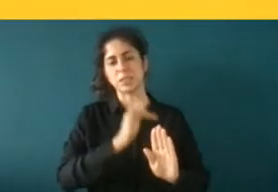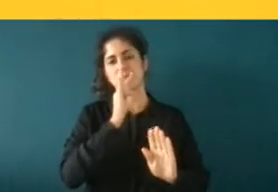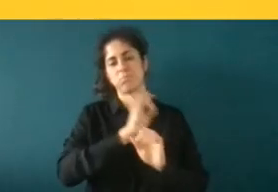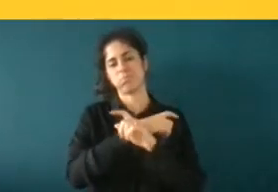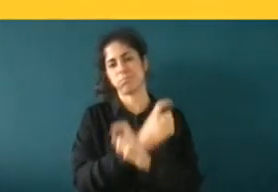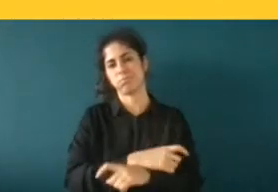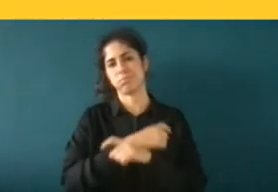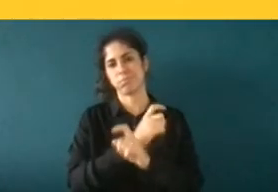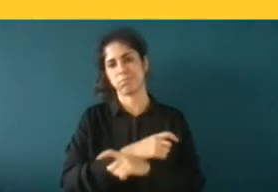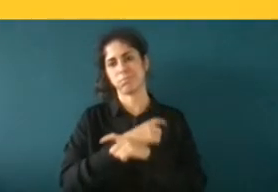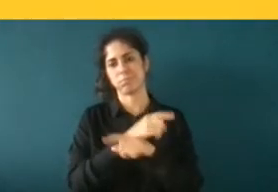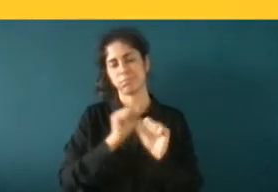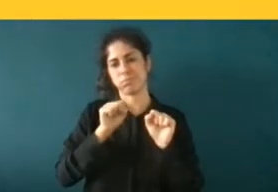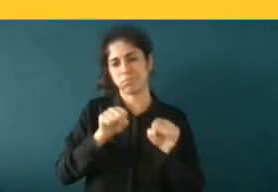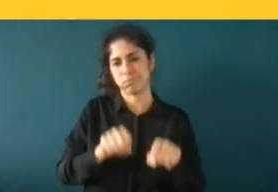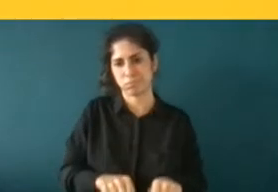en fin